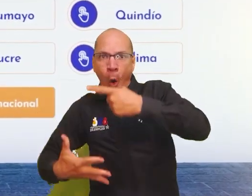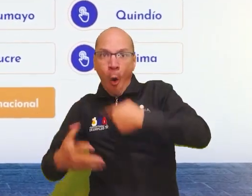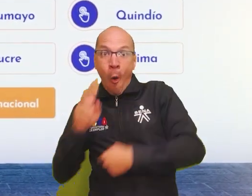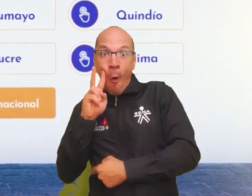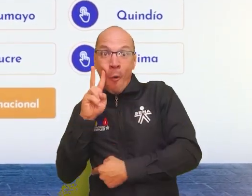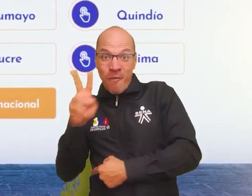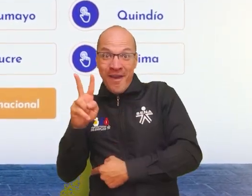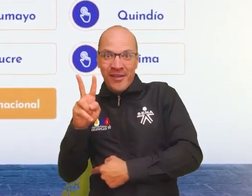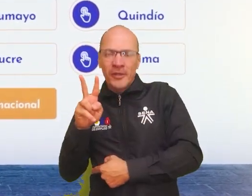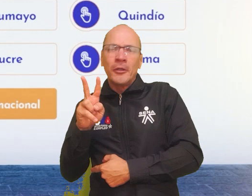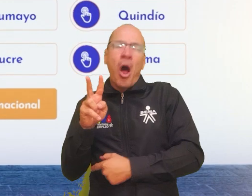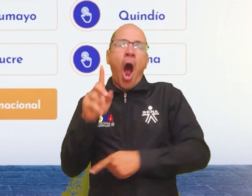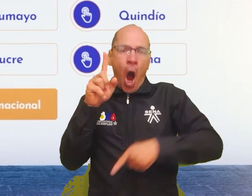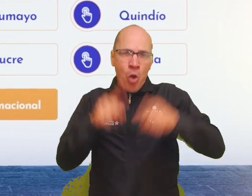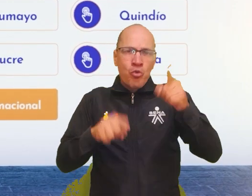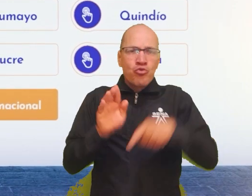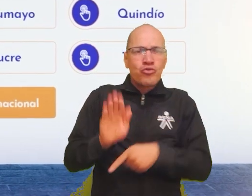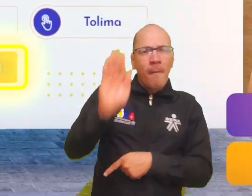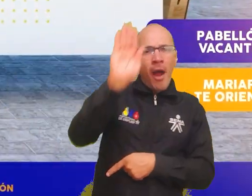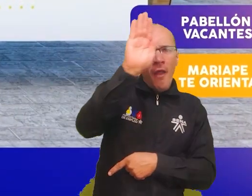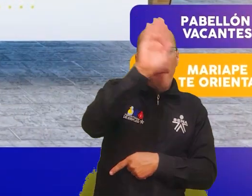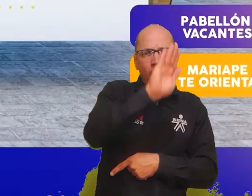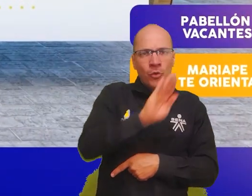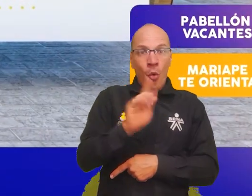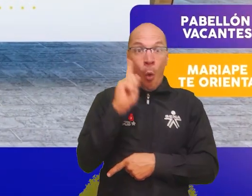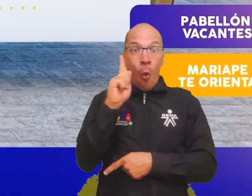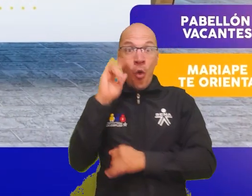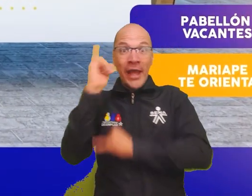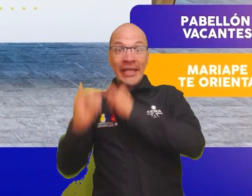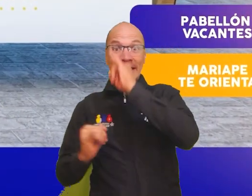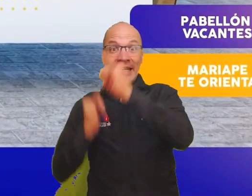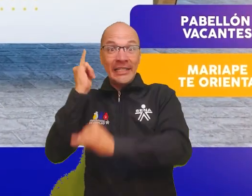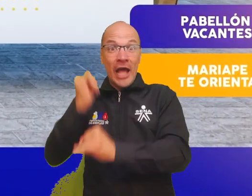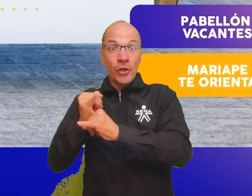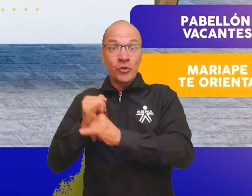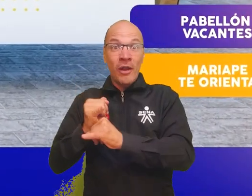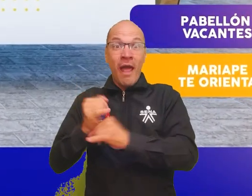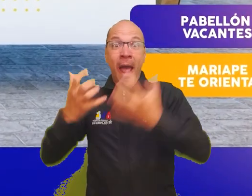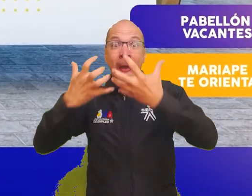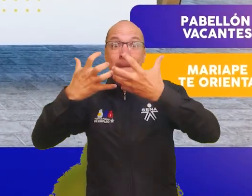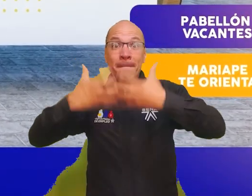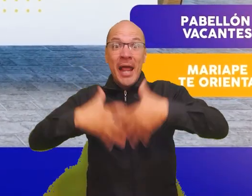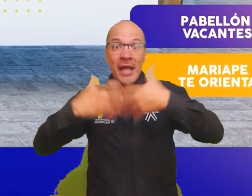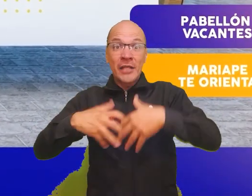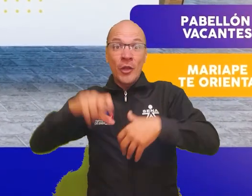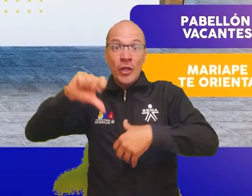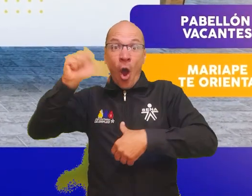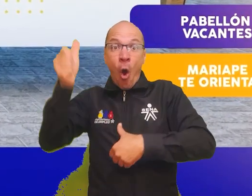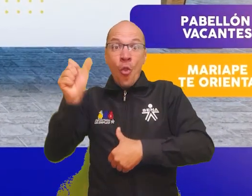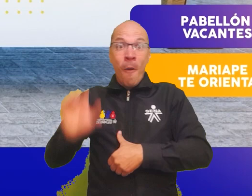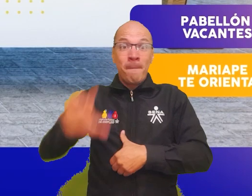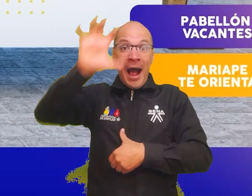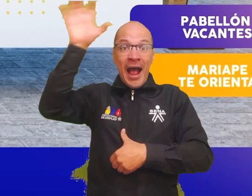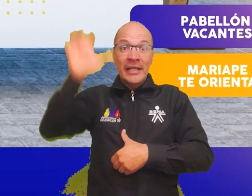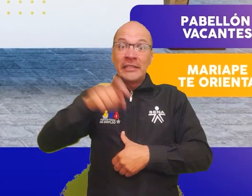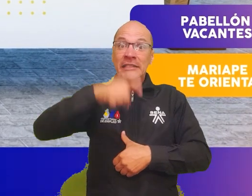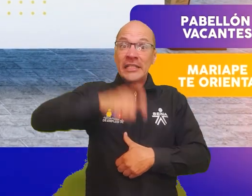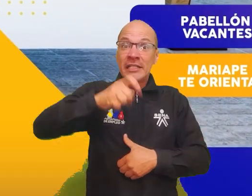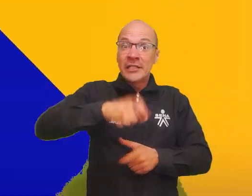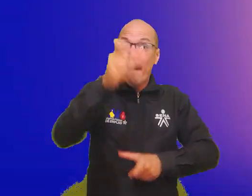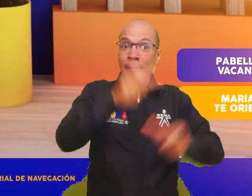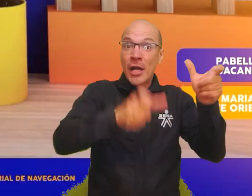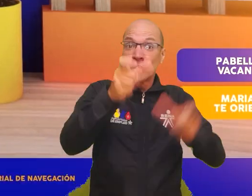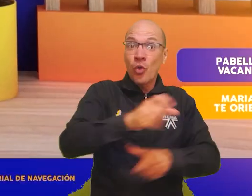Encontrarás pabellones por departamento y un pabellón internacional, donde estarán las empresas extranjeras que requieren talento humano